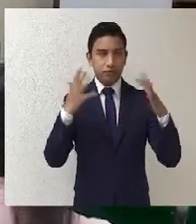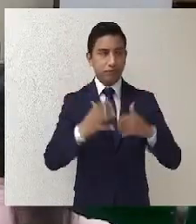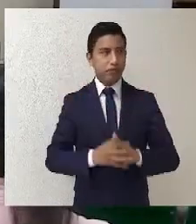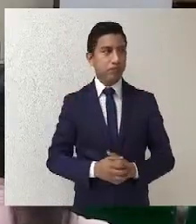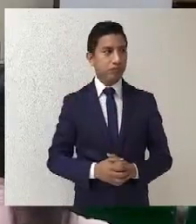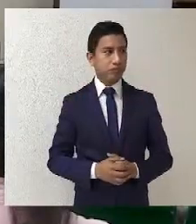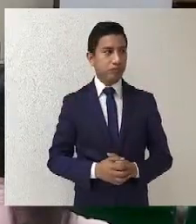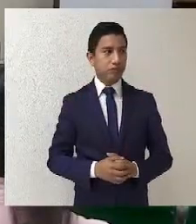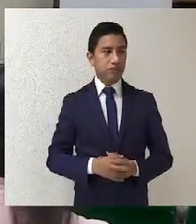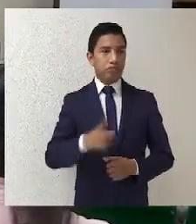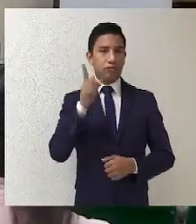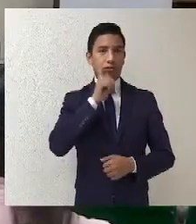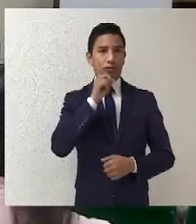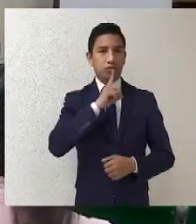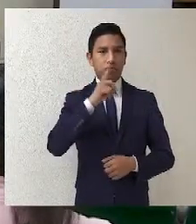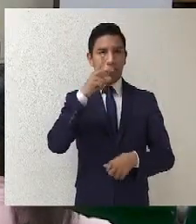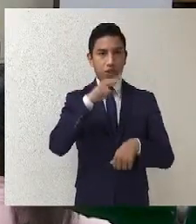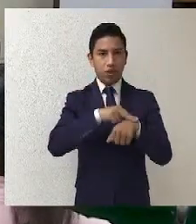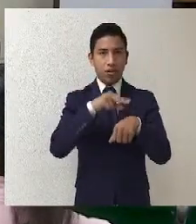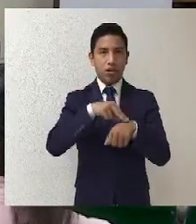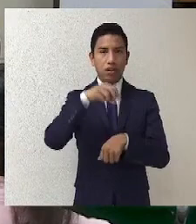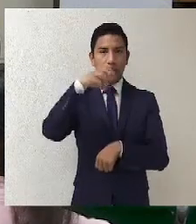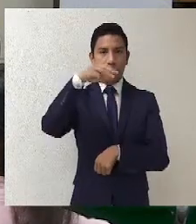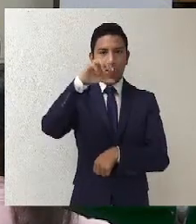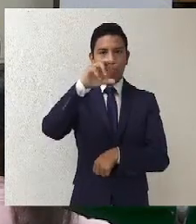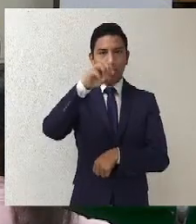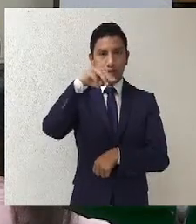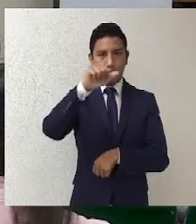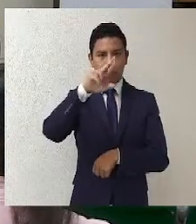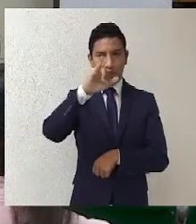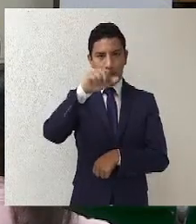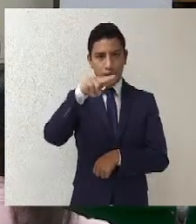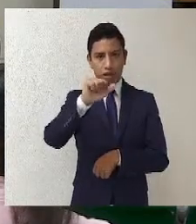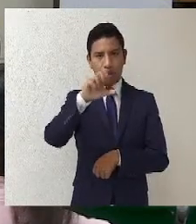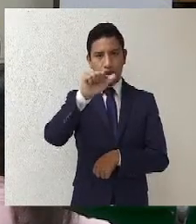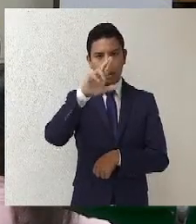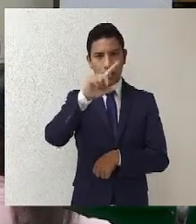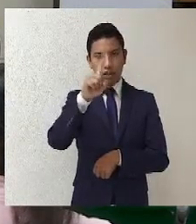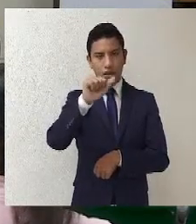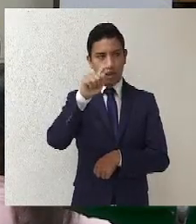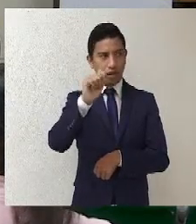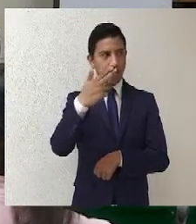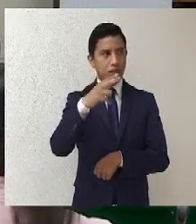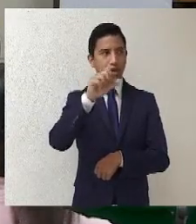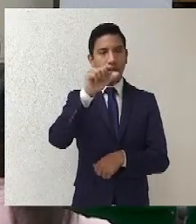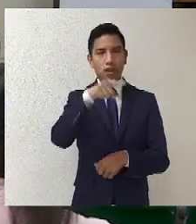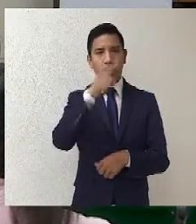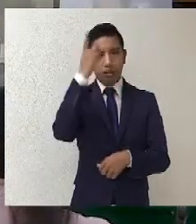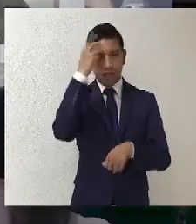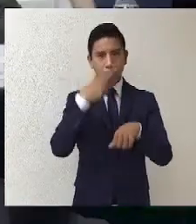A la doctora Mariana Arzate Castillo, coordinadora ejecutiva del AMESIP.